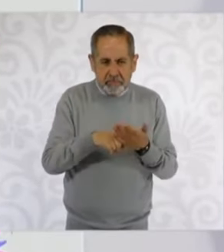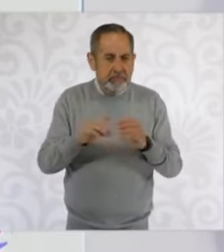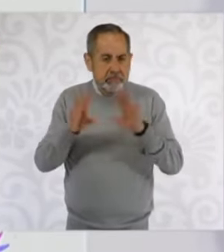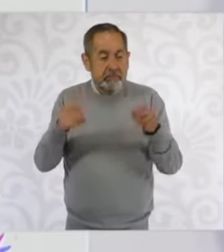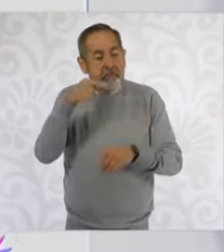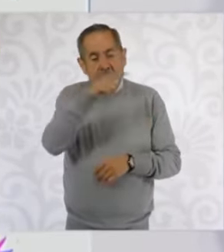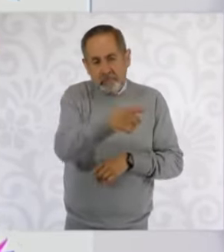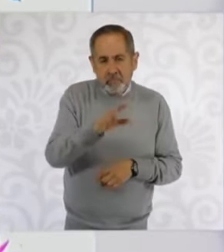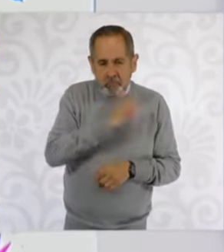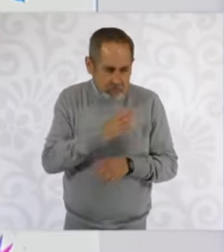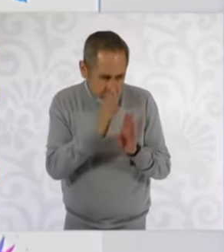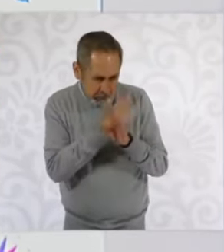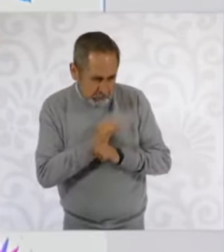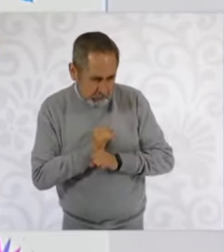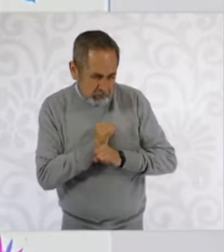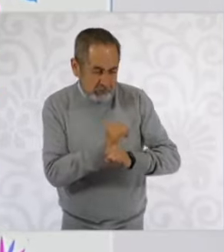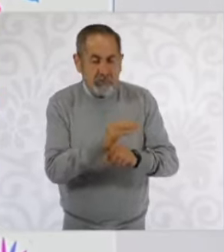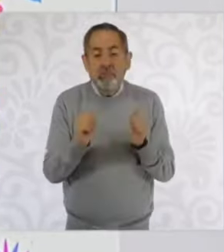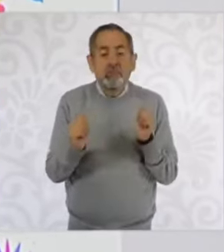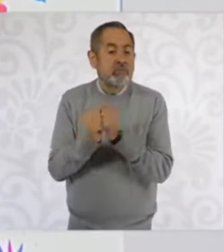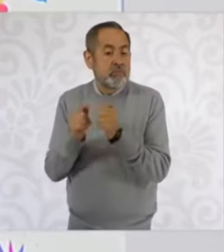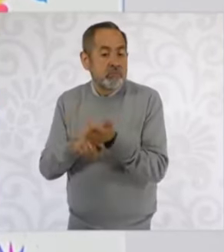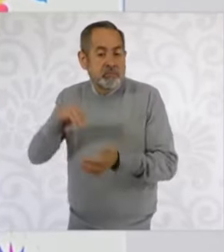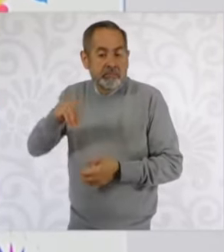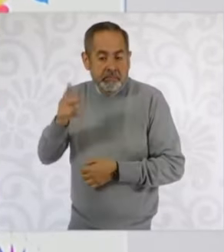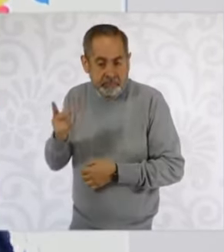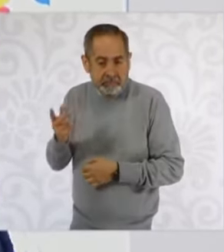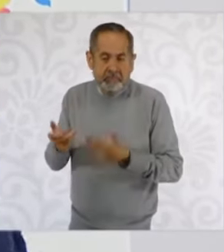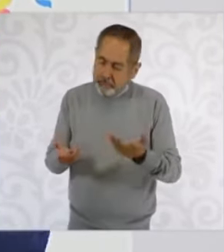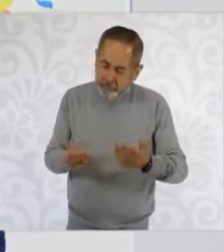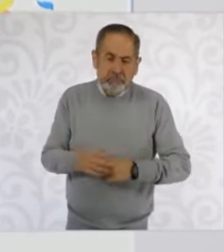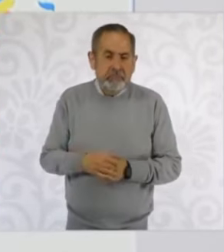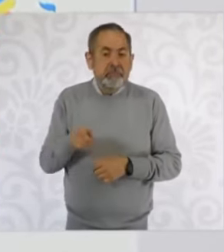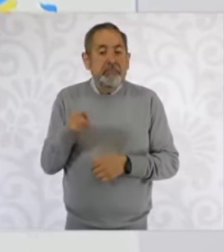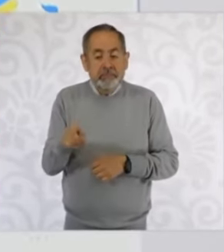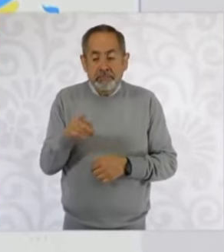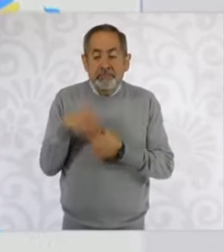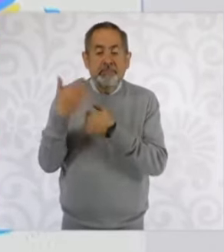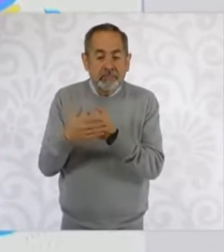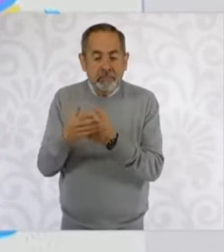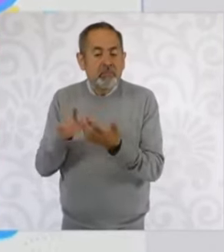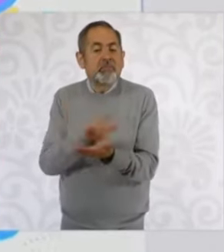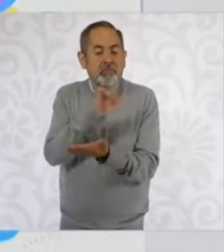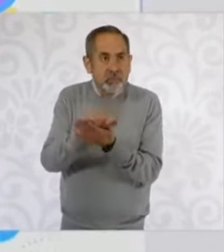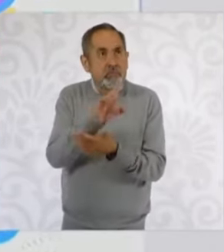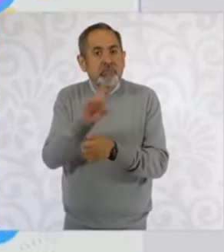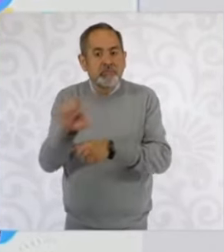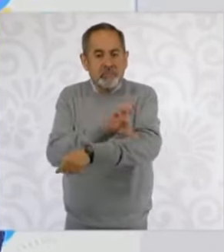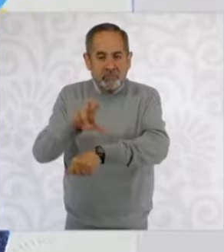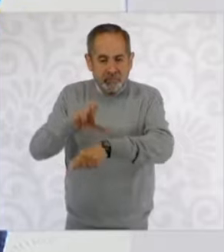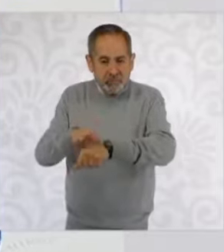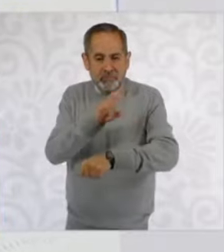inteligencia y investigación, coadyuvando con el Ministerio Público, que va a dar pie a la Ley de Coordinación de la